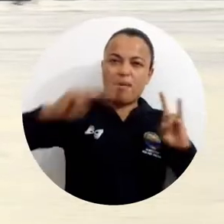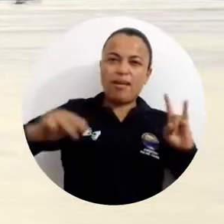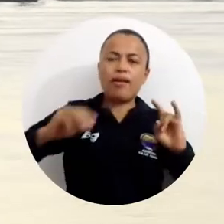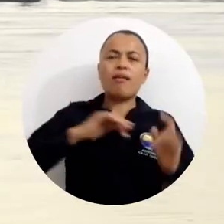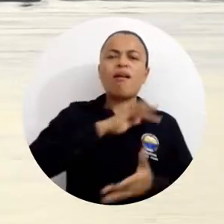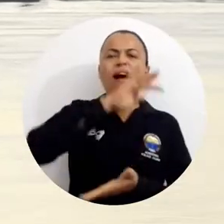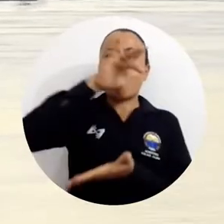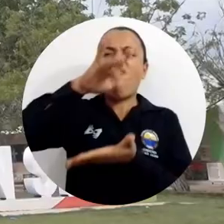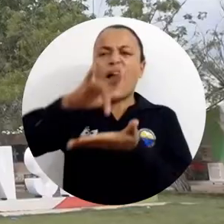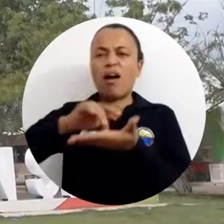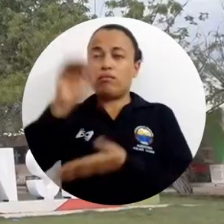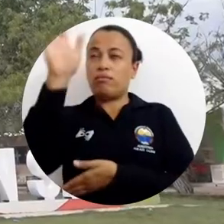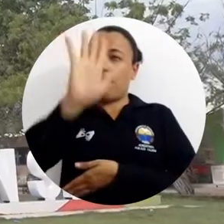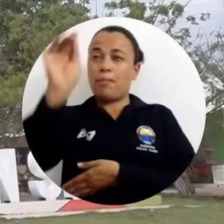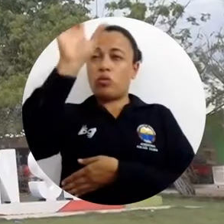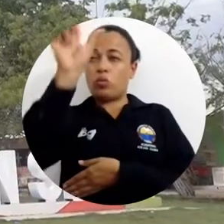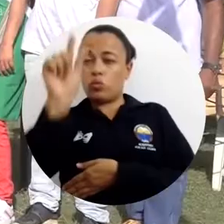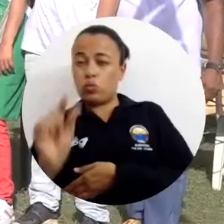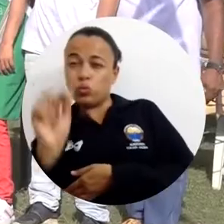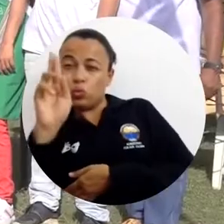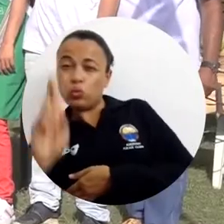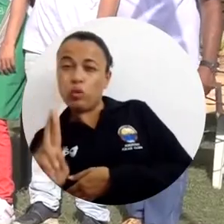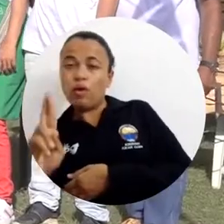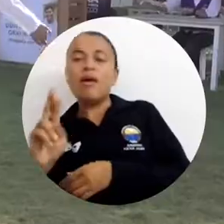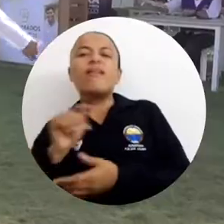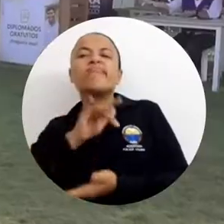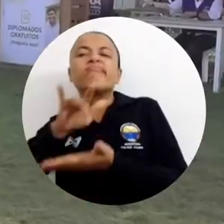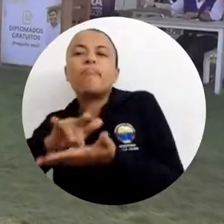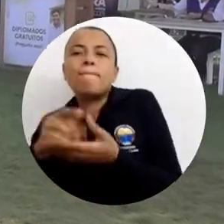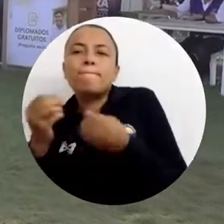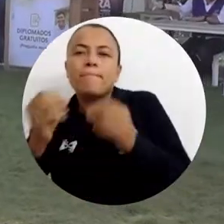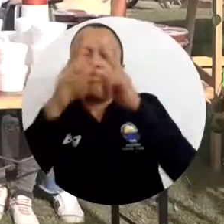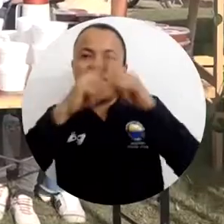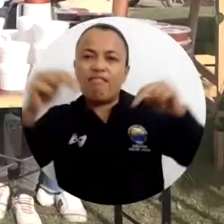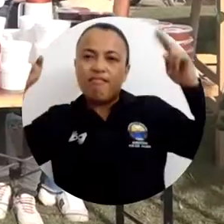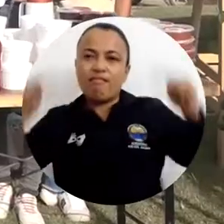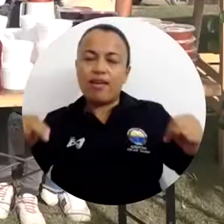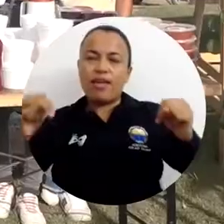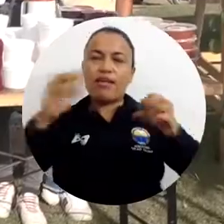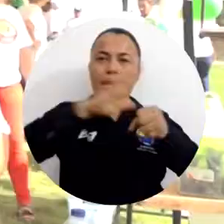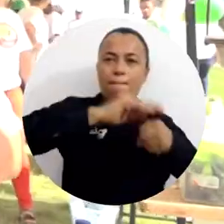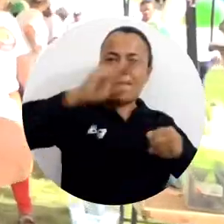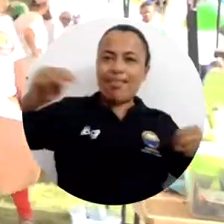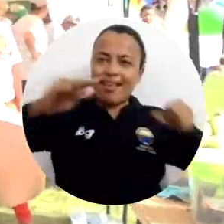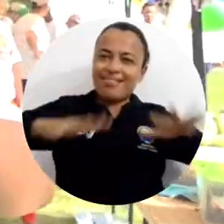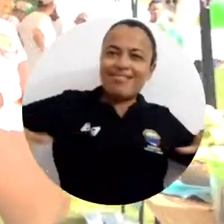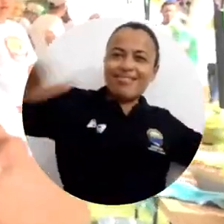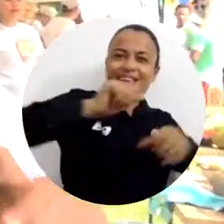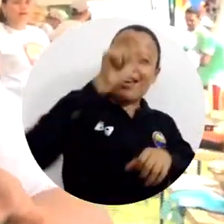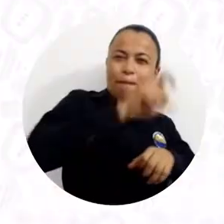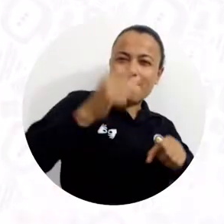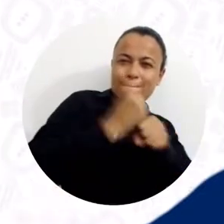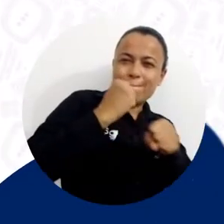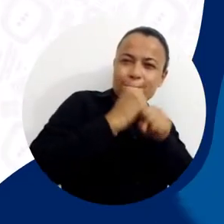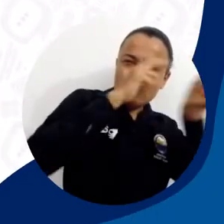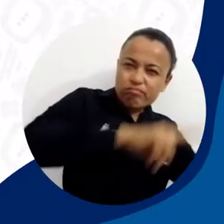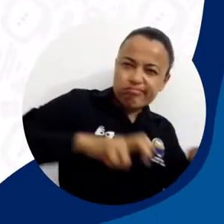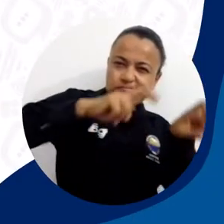Hasta el sur del departamento llegó la Universidad del Magdalena para realizar la Feria Magdalena Tierra de Agricultores.